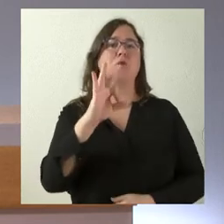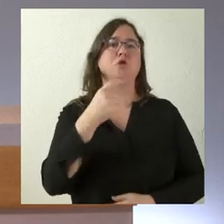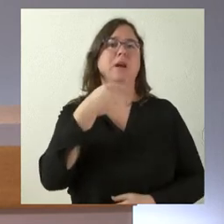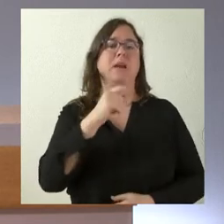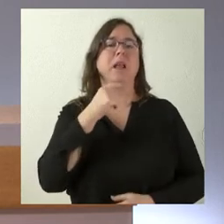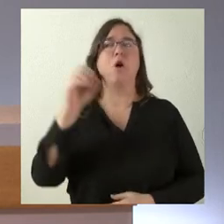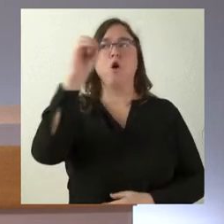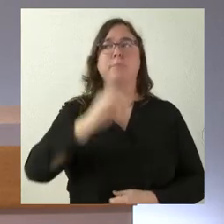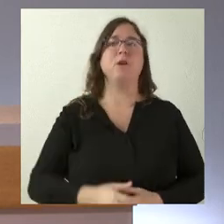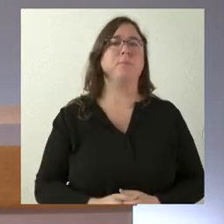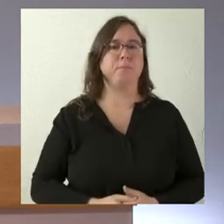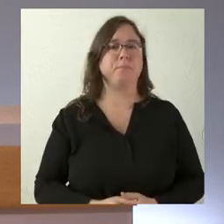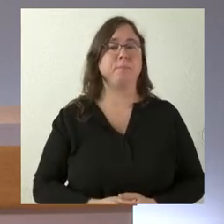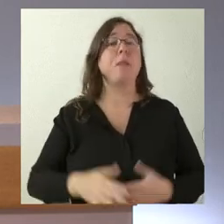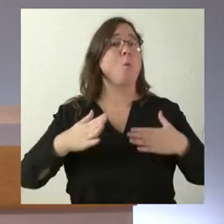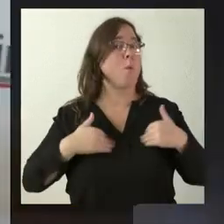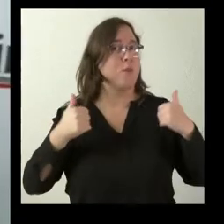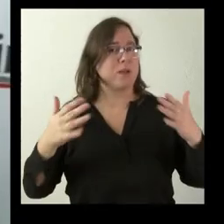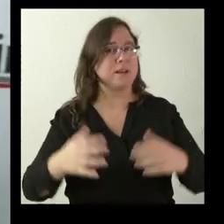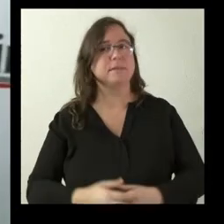Cuando quieras, Carlos, adelante. Buenos días.